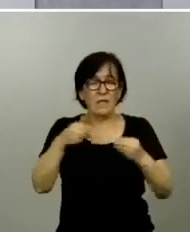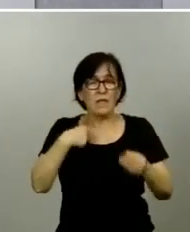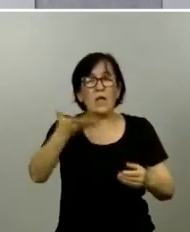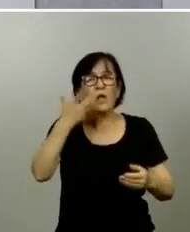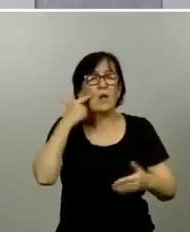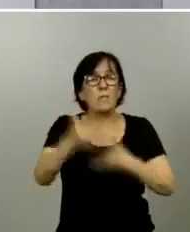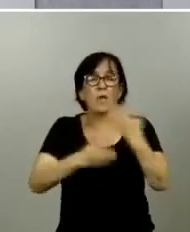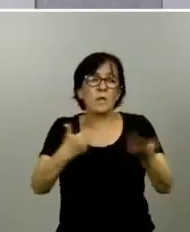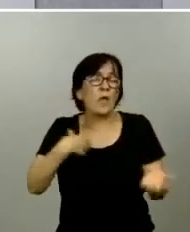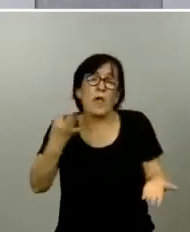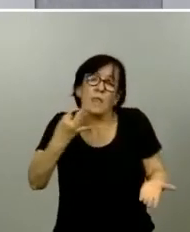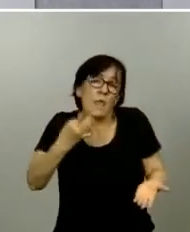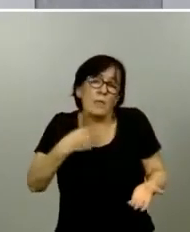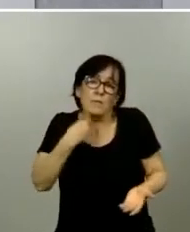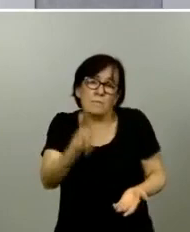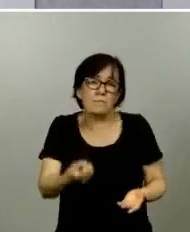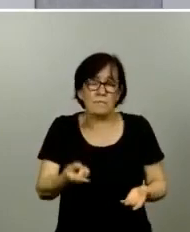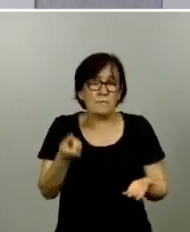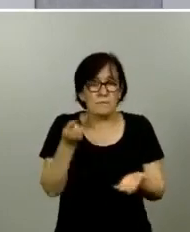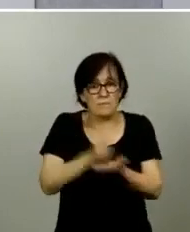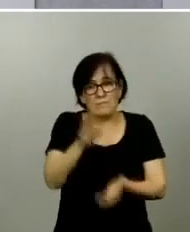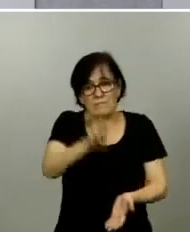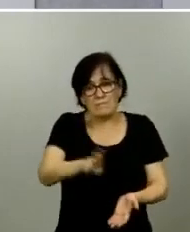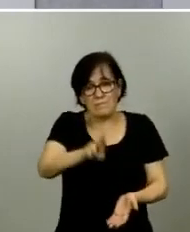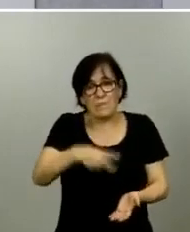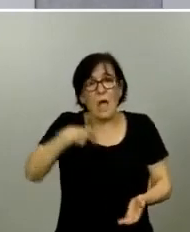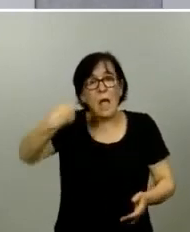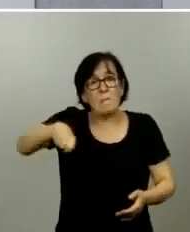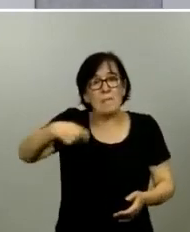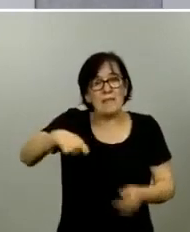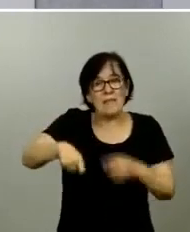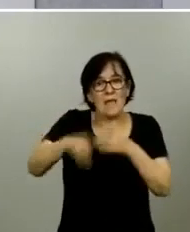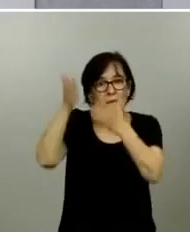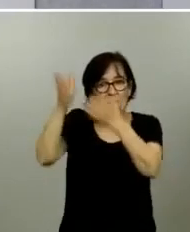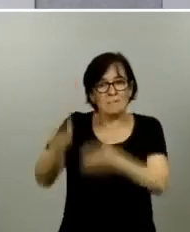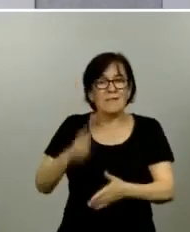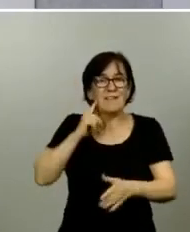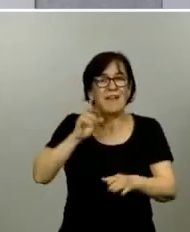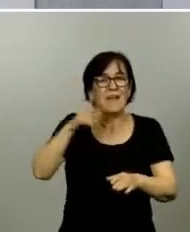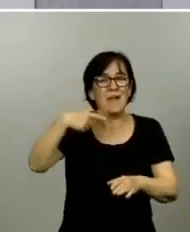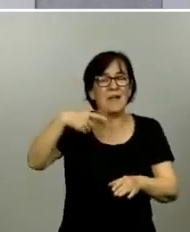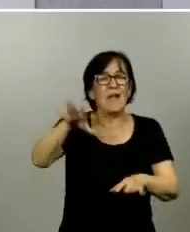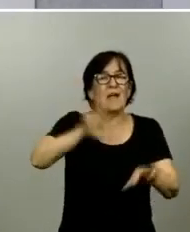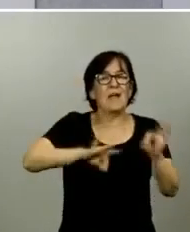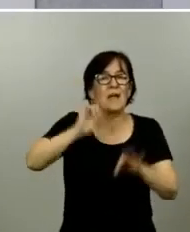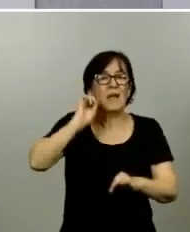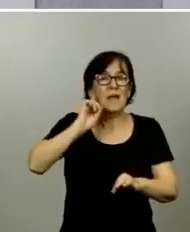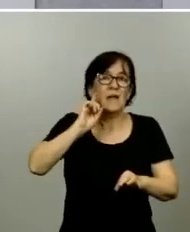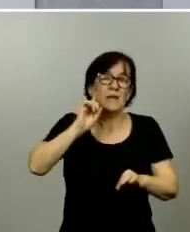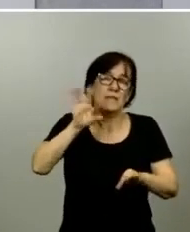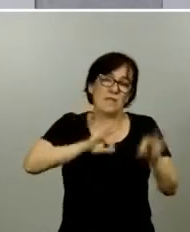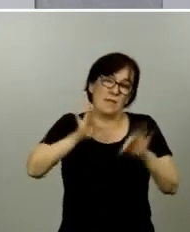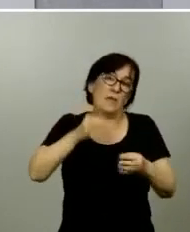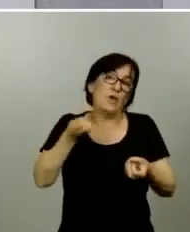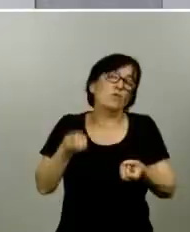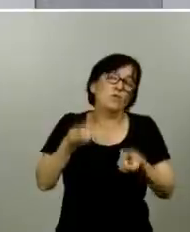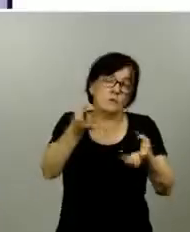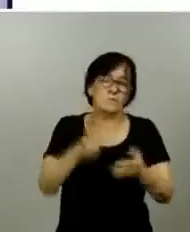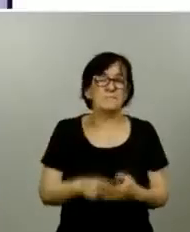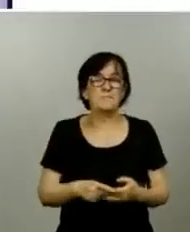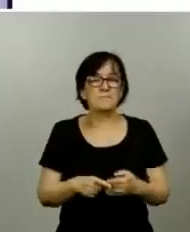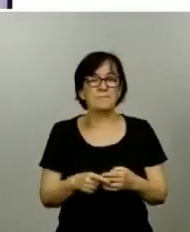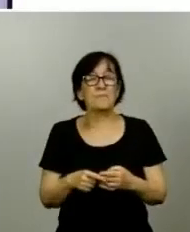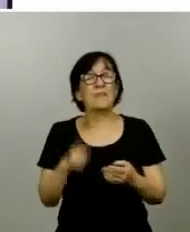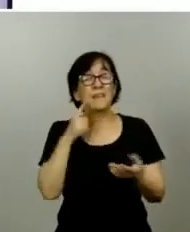tengo que remitir a que el presidente del gobierno que es quien toma la decisión en su momento la dará a conocer respecto al estudio de